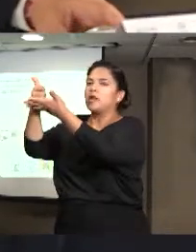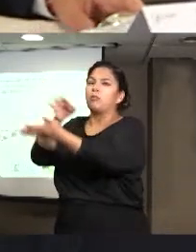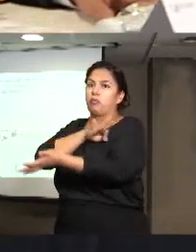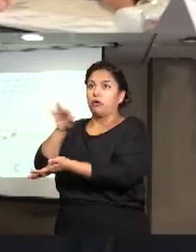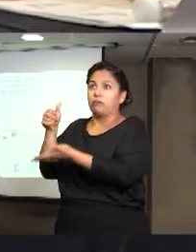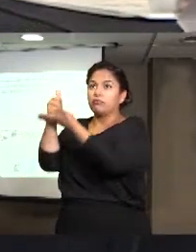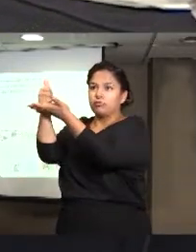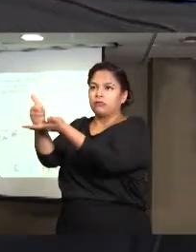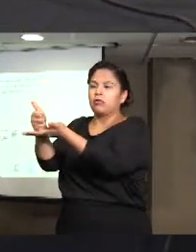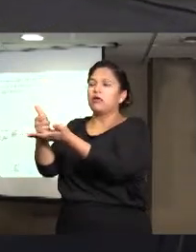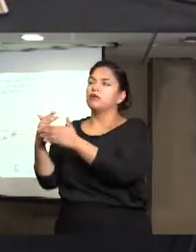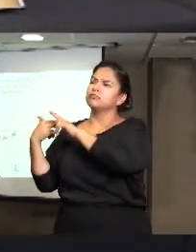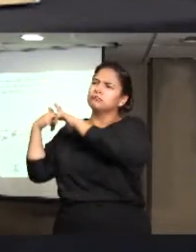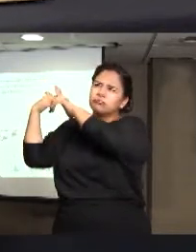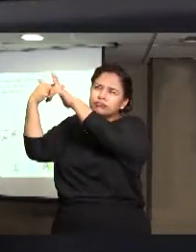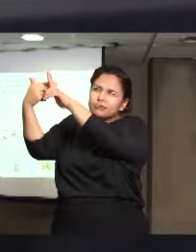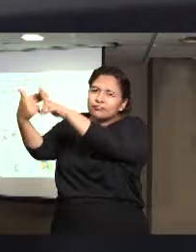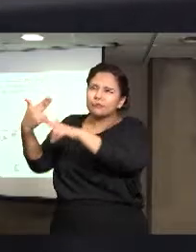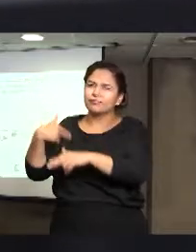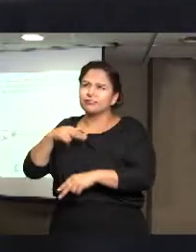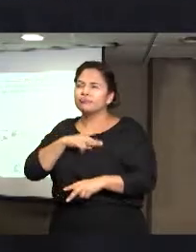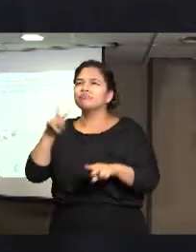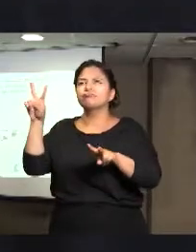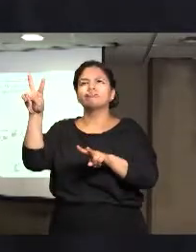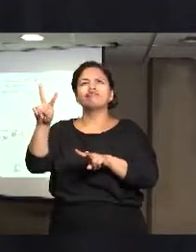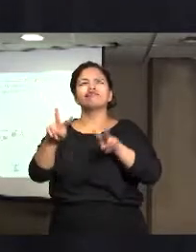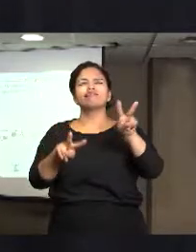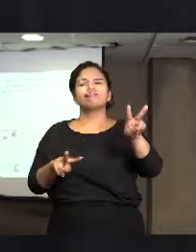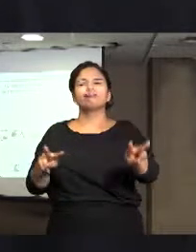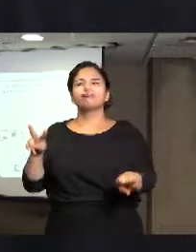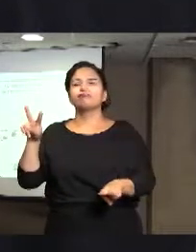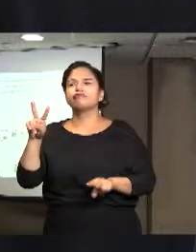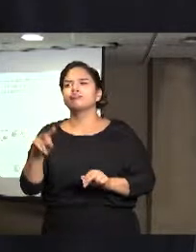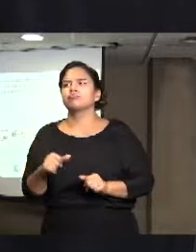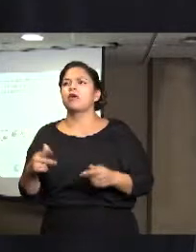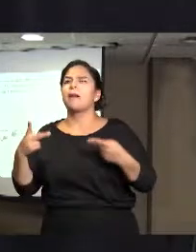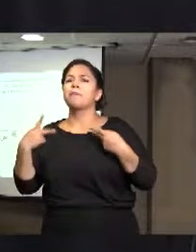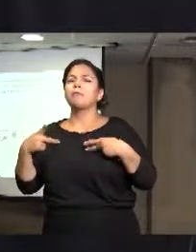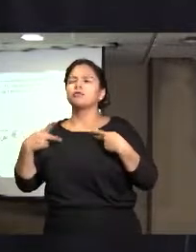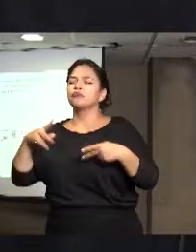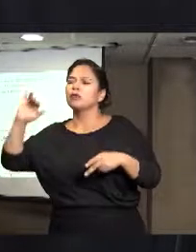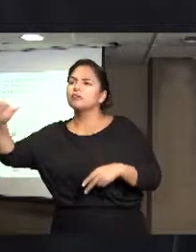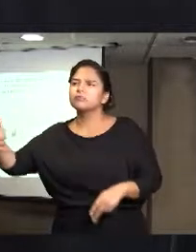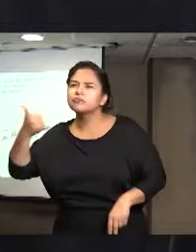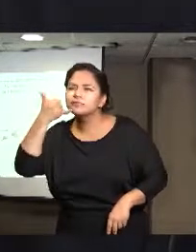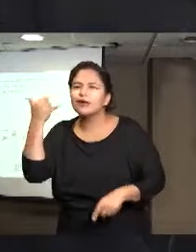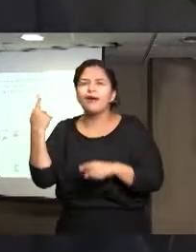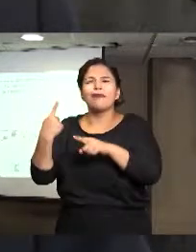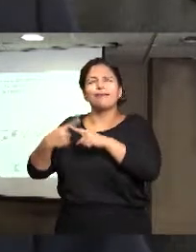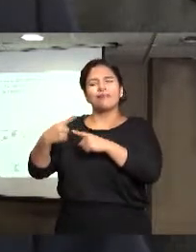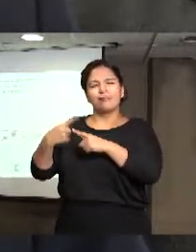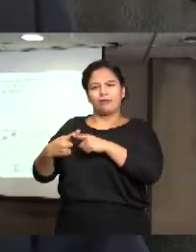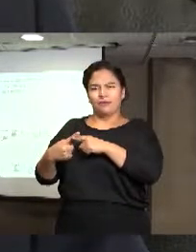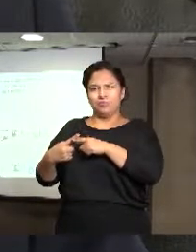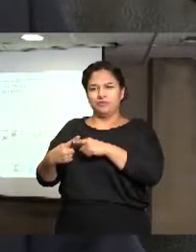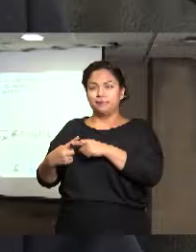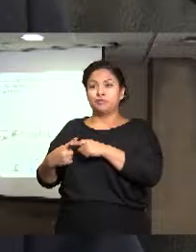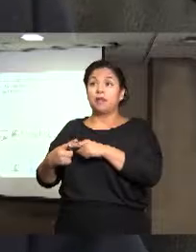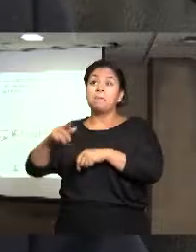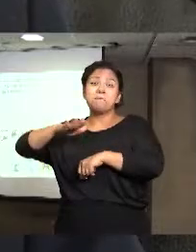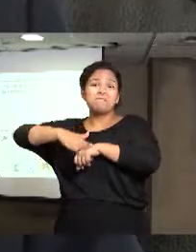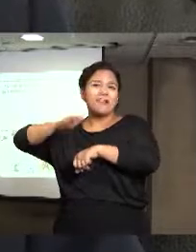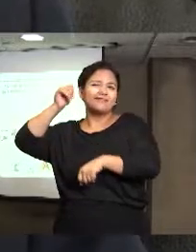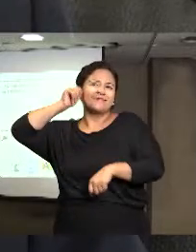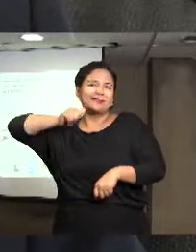hemos ido observando, es sobre quién llama, para reportar ese tipo de situaciones, la mayoría de